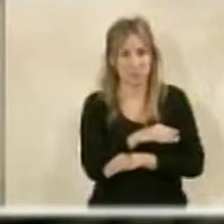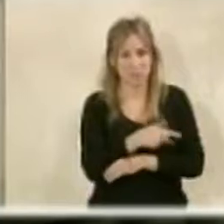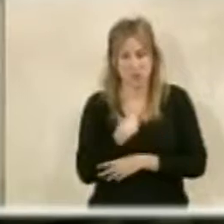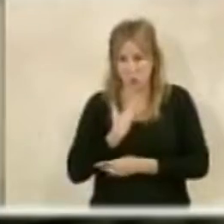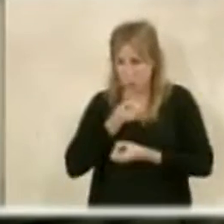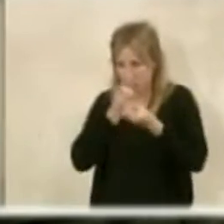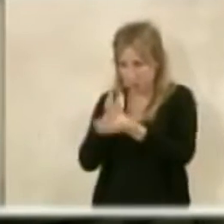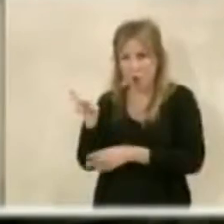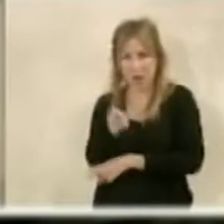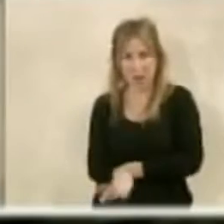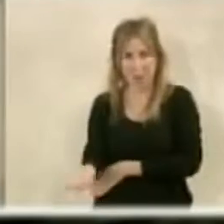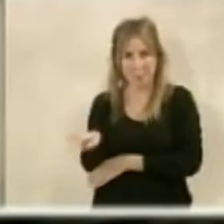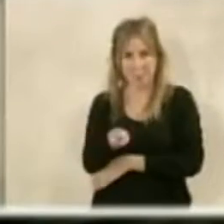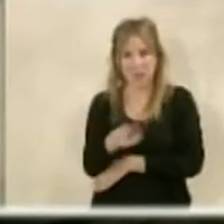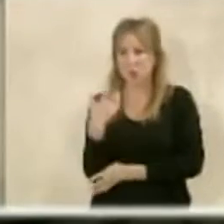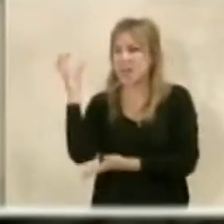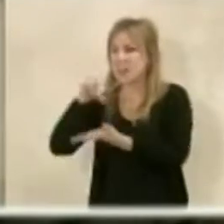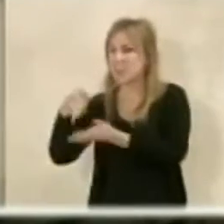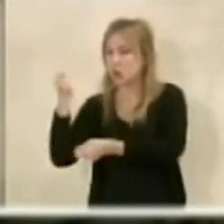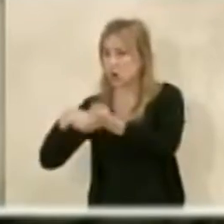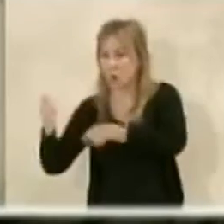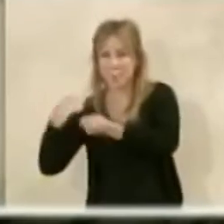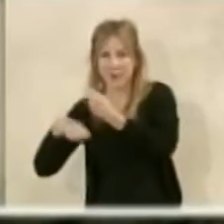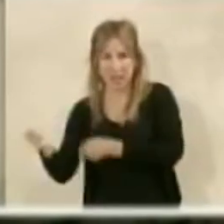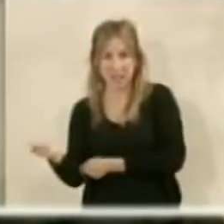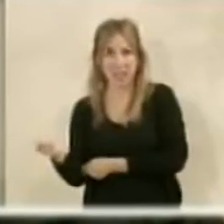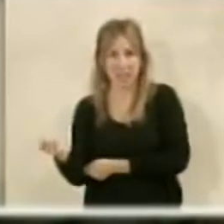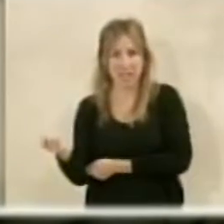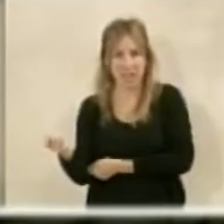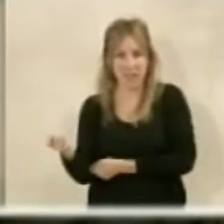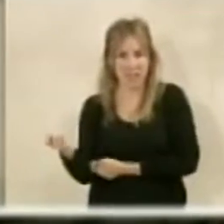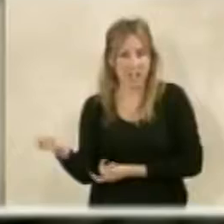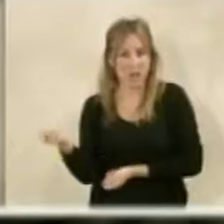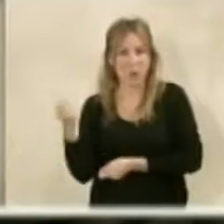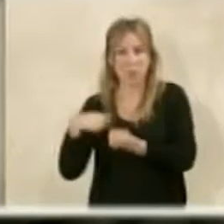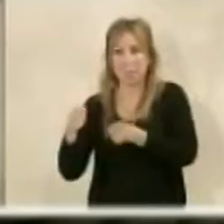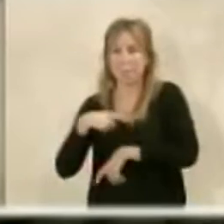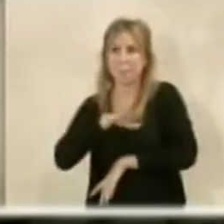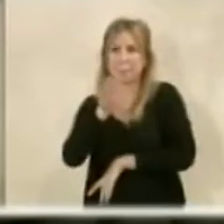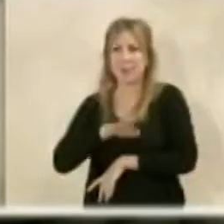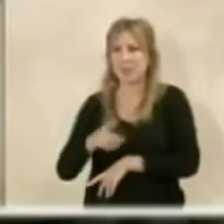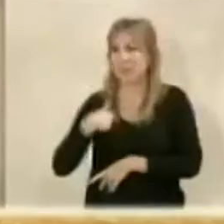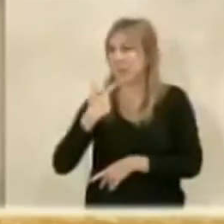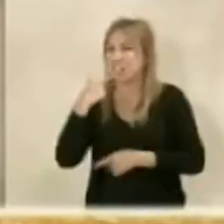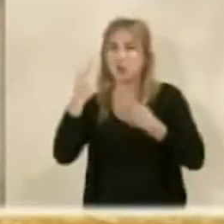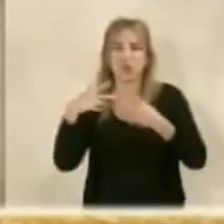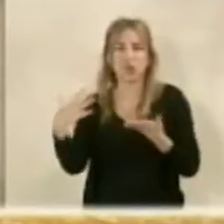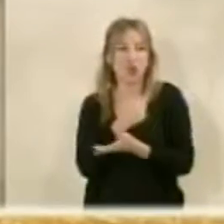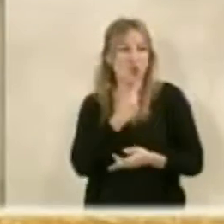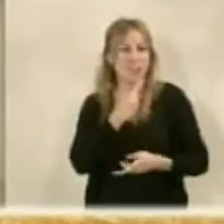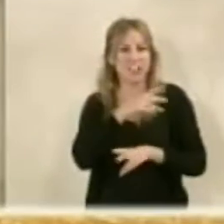no voy a nombrar a este centro comercial, aunque pueda pasar como va ser persona non grata por no mencionarla, porque aquí todo el mundo lo ha mencionado,